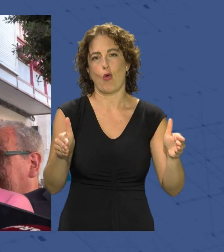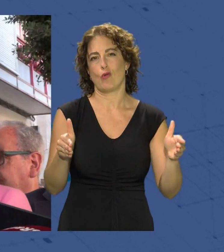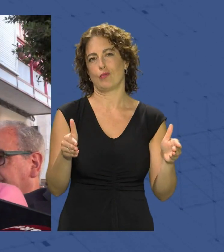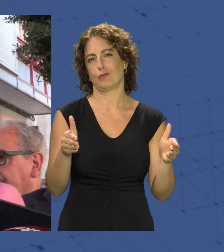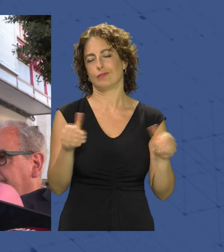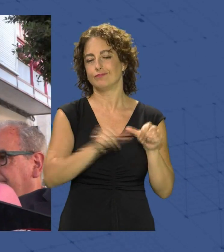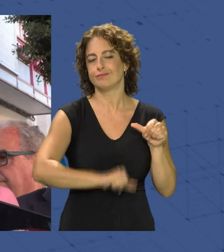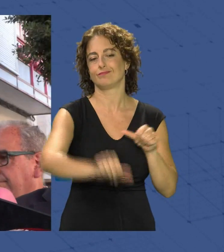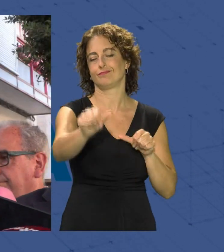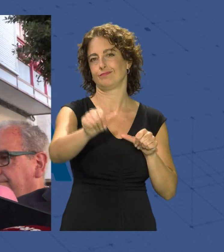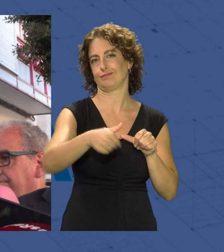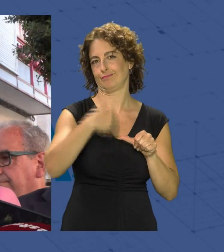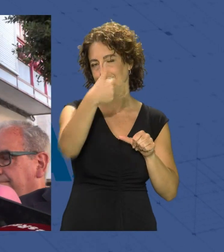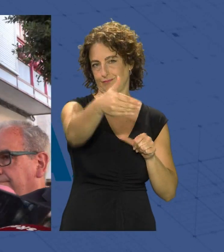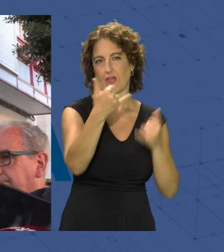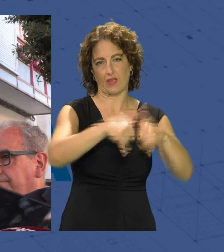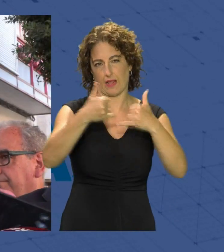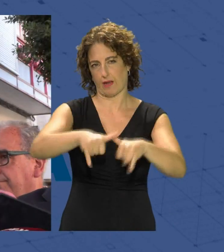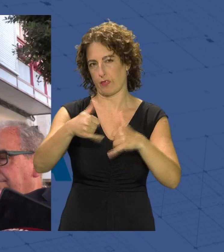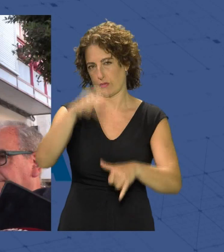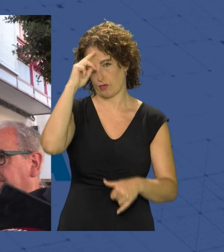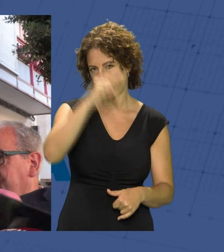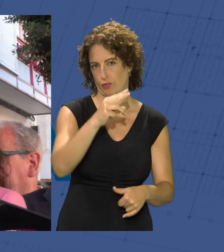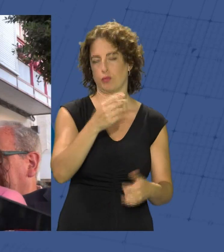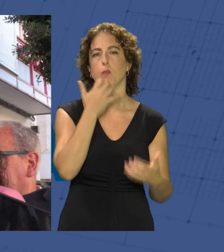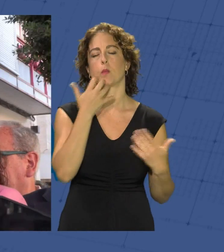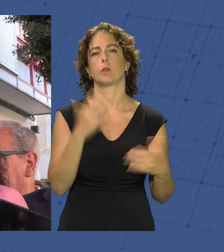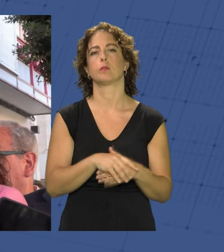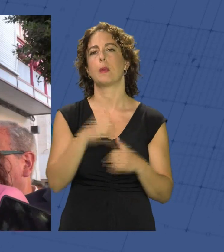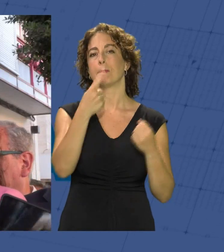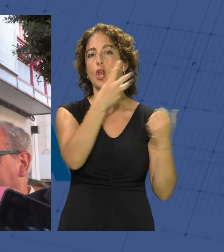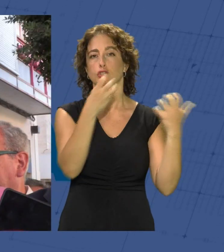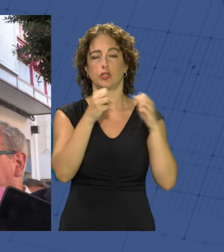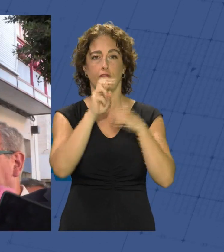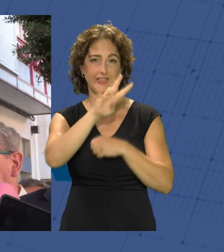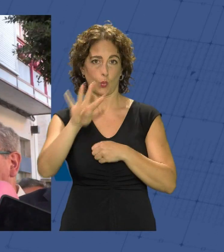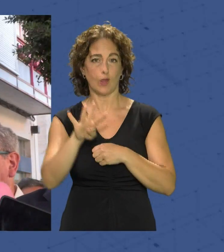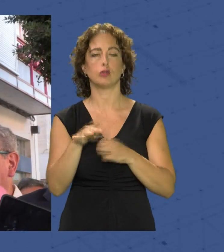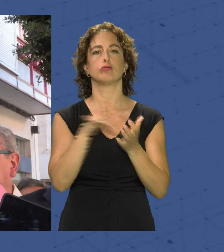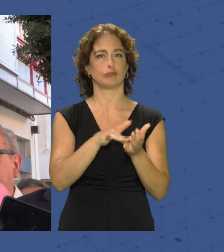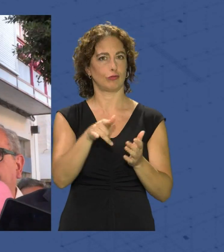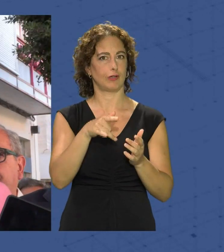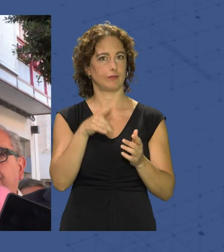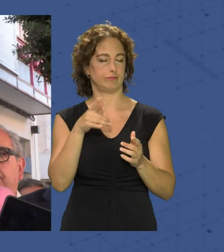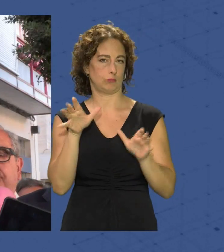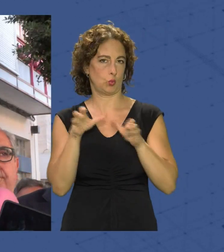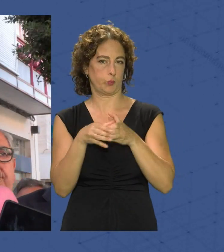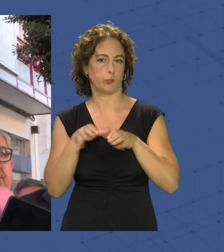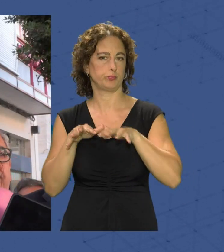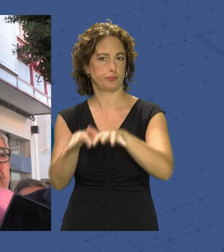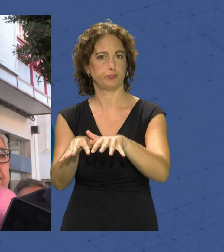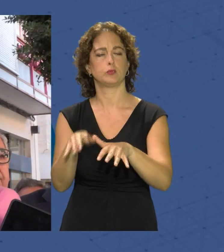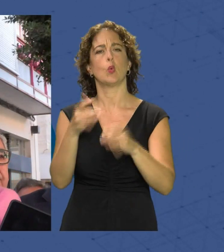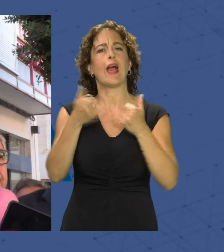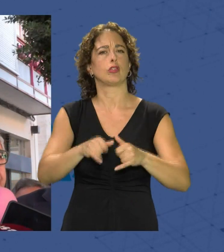todas las conmemoraciones que vamos a hacer este año como bien saben ustedes en 1824 tuvo lugar esta expedición es uno de los actos